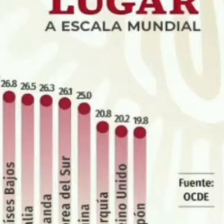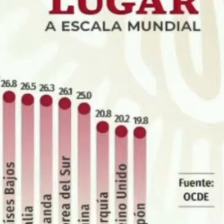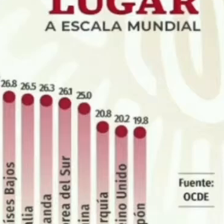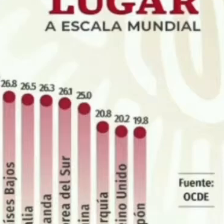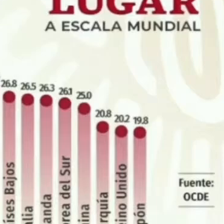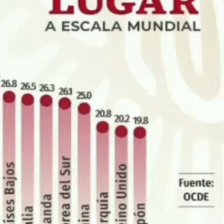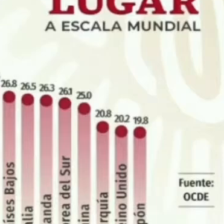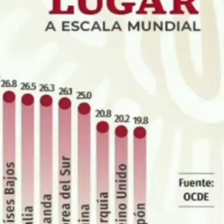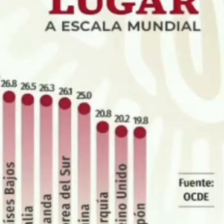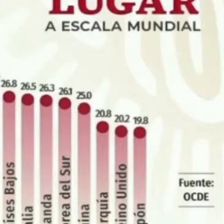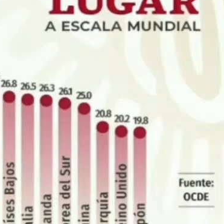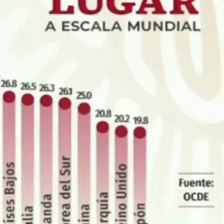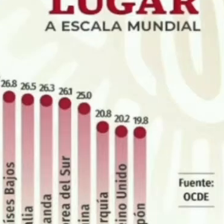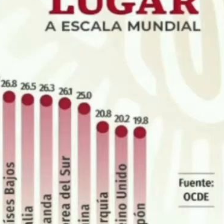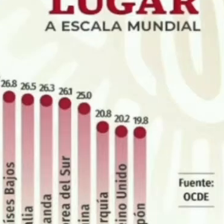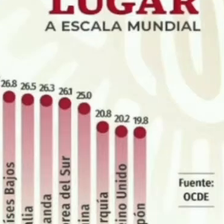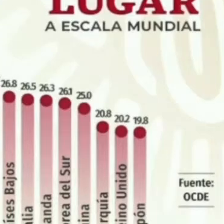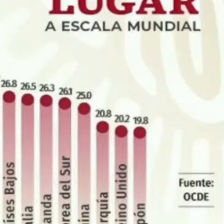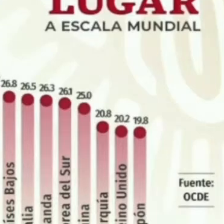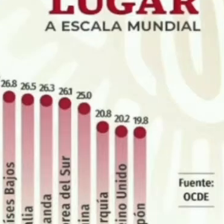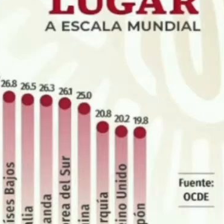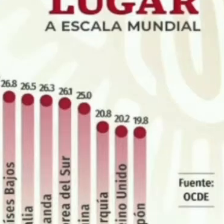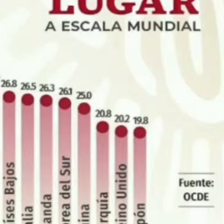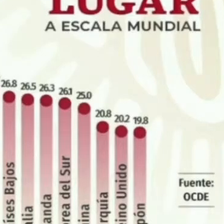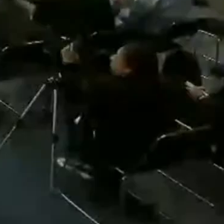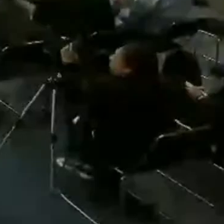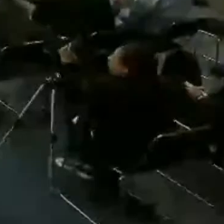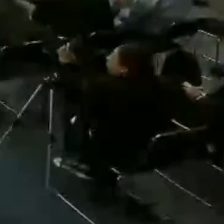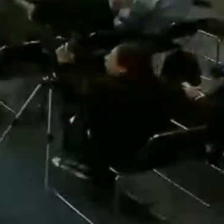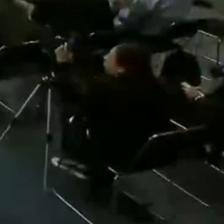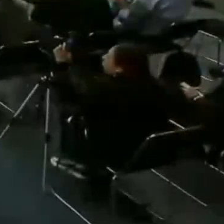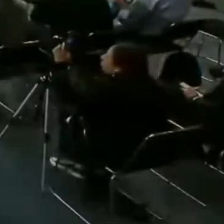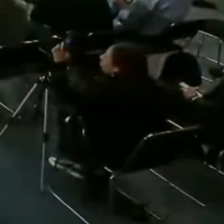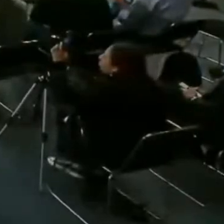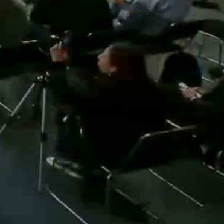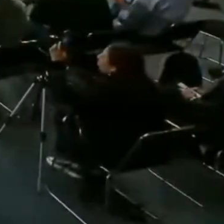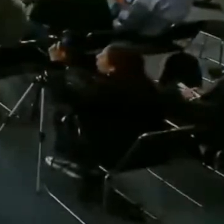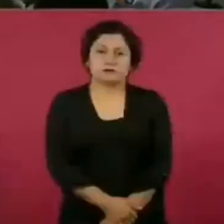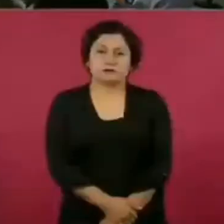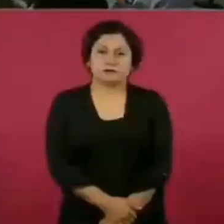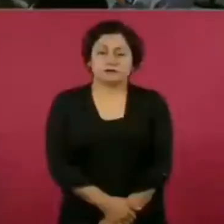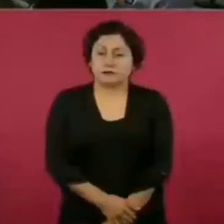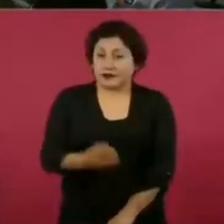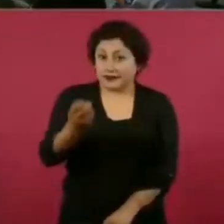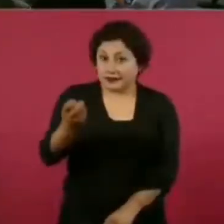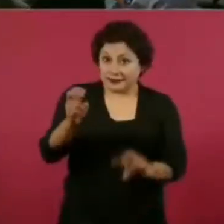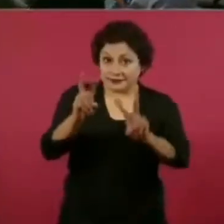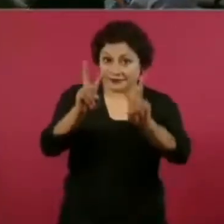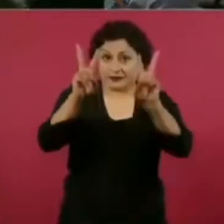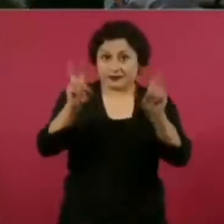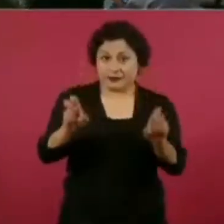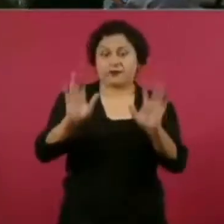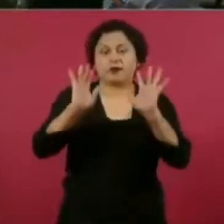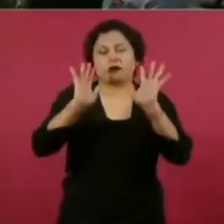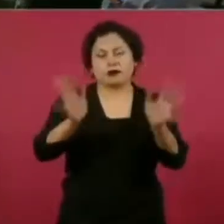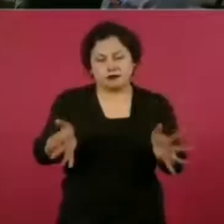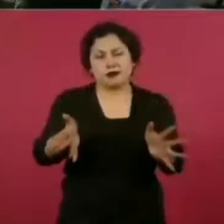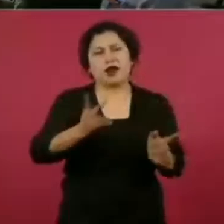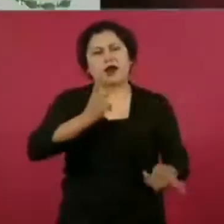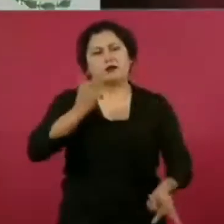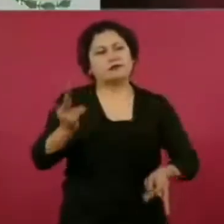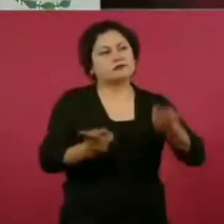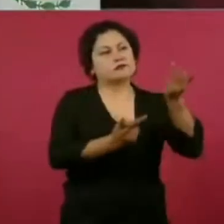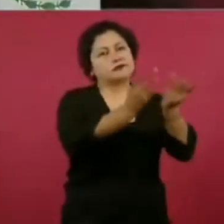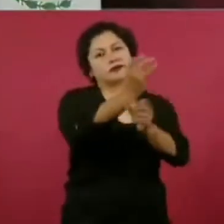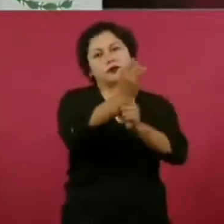presidente? Ya se hizo una consulta sobre eso y yo